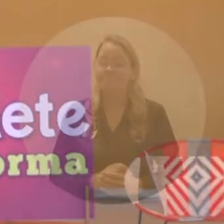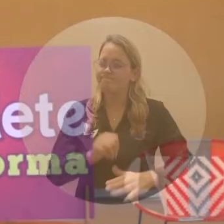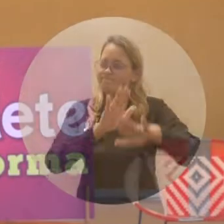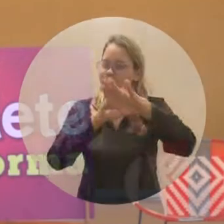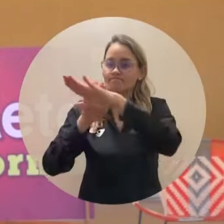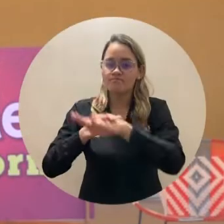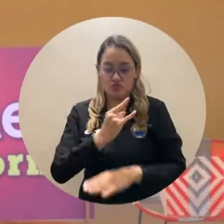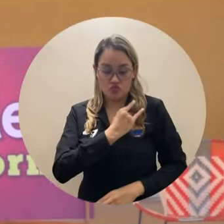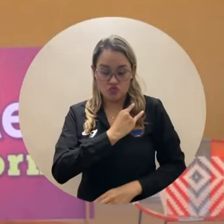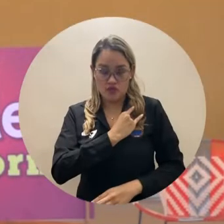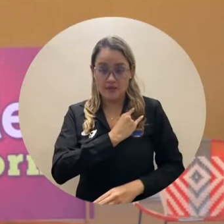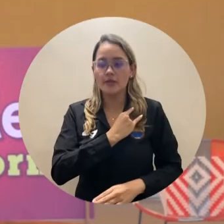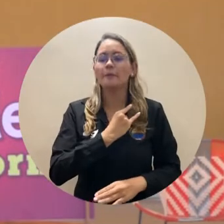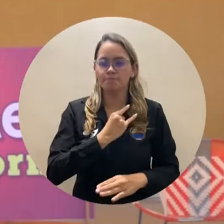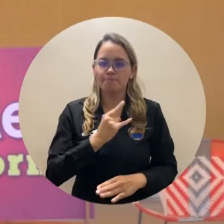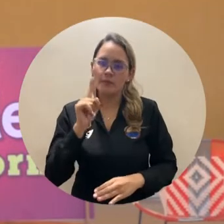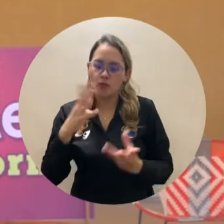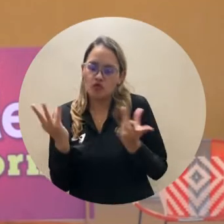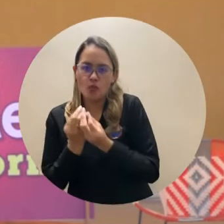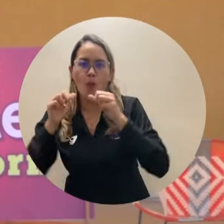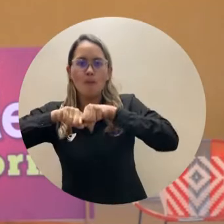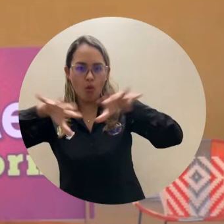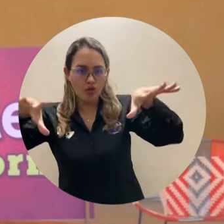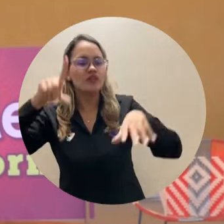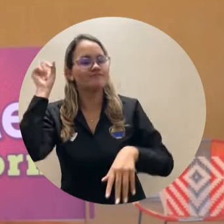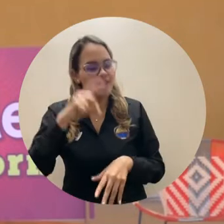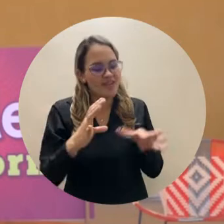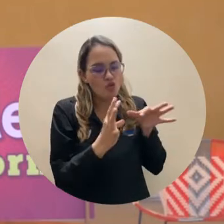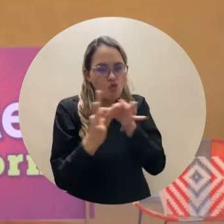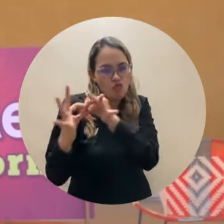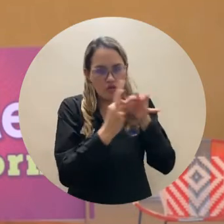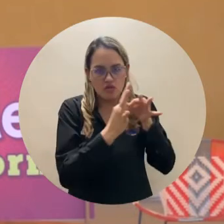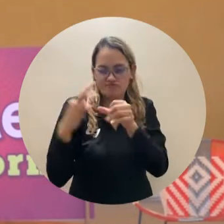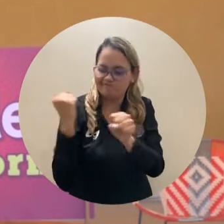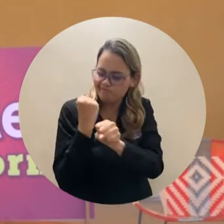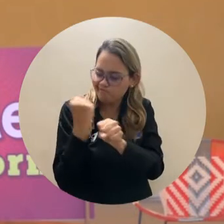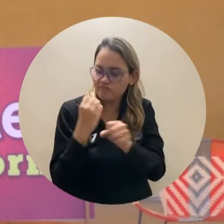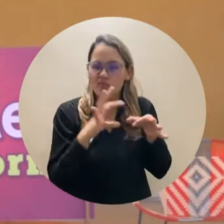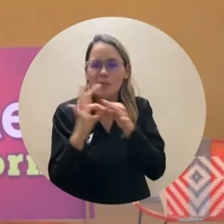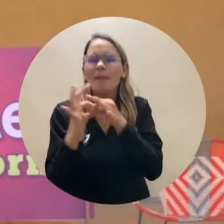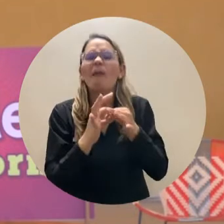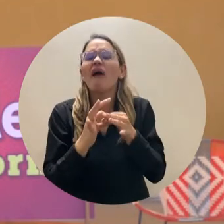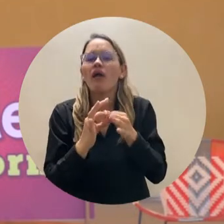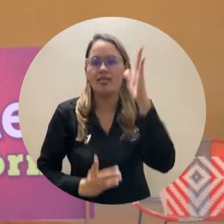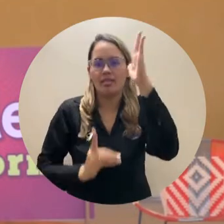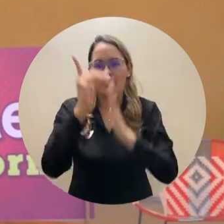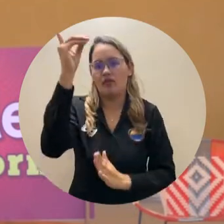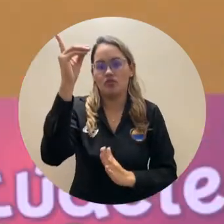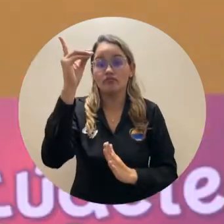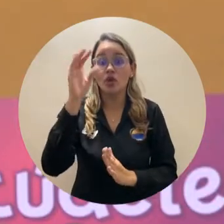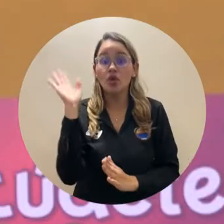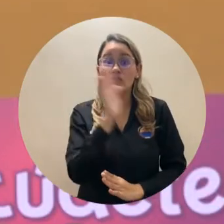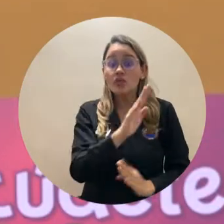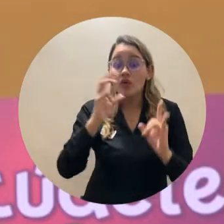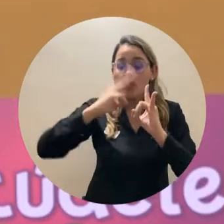La academia y el sector público estamos llamados a trabajar de manera conjunta, a trabajar de manera conjunta para poder generar desarrollo.